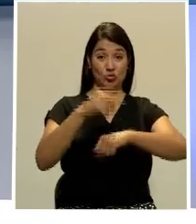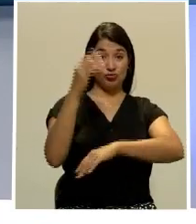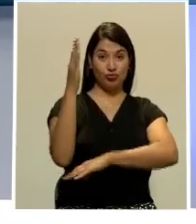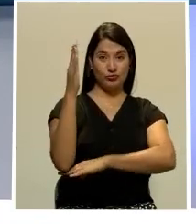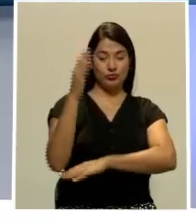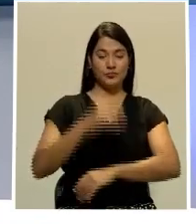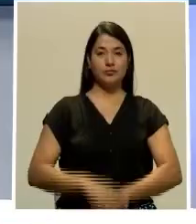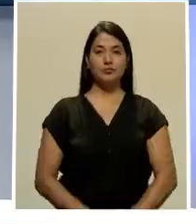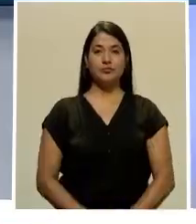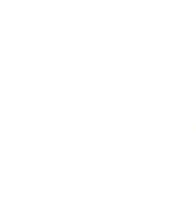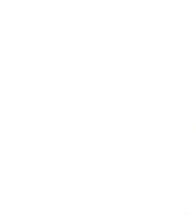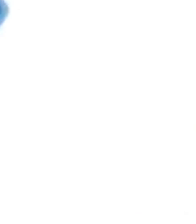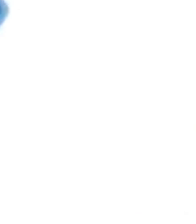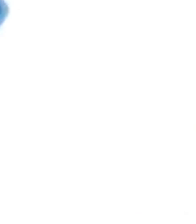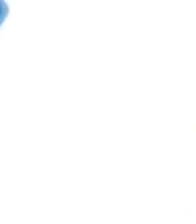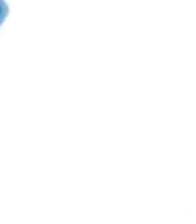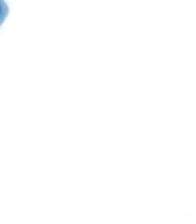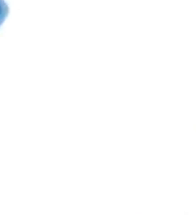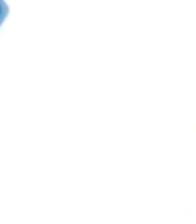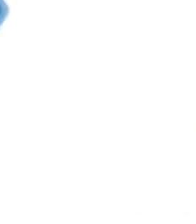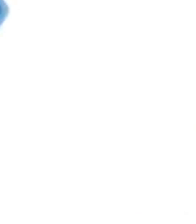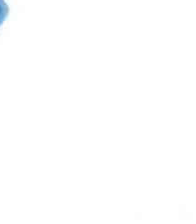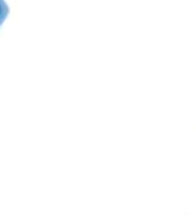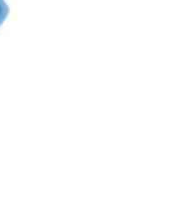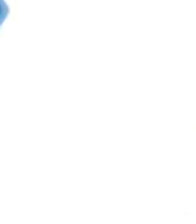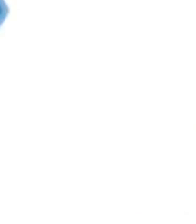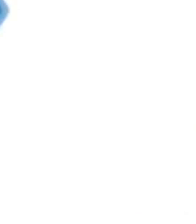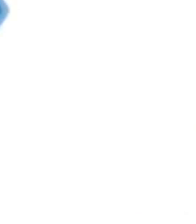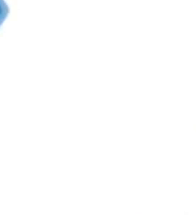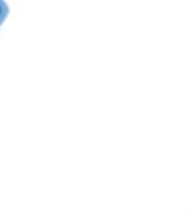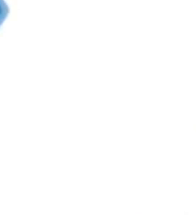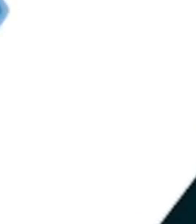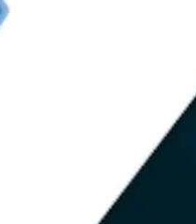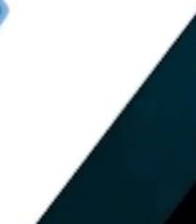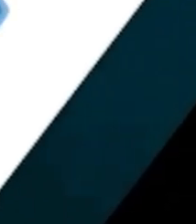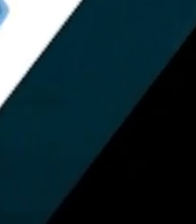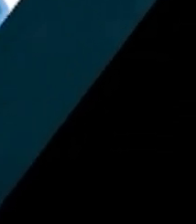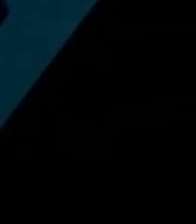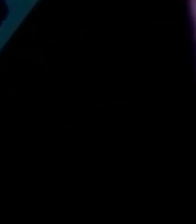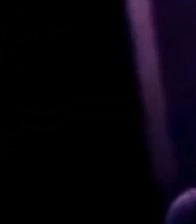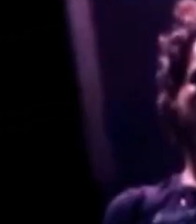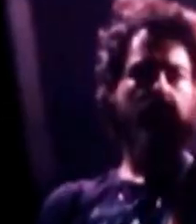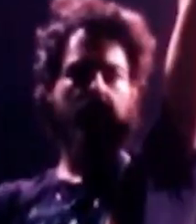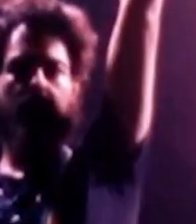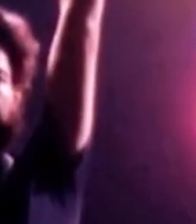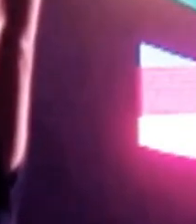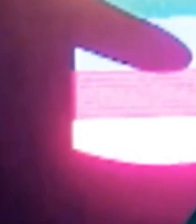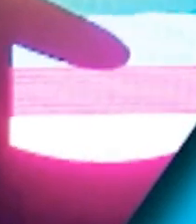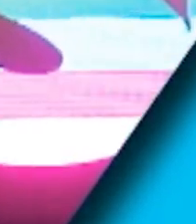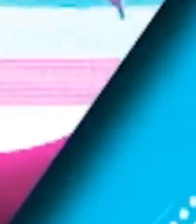El Ministerio de Cultura y Juventud presenta Agenda Cultural